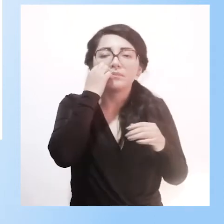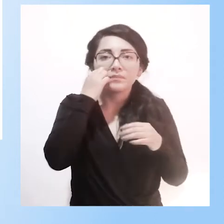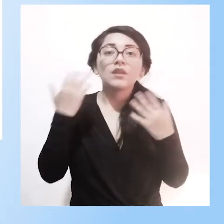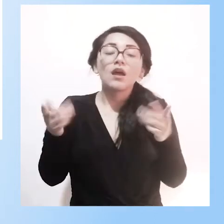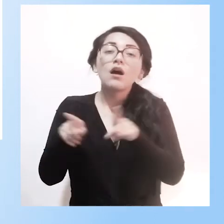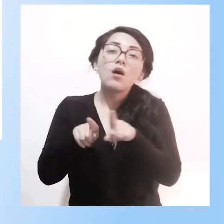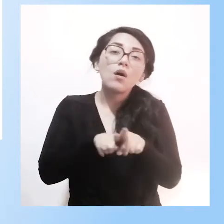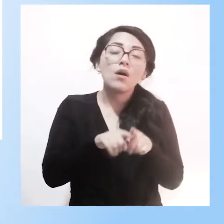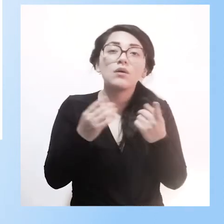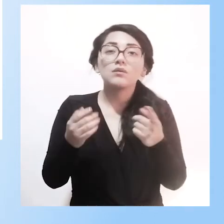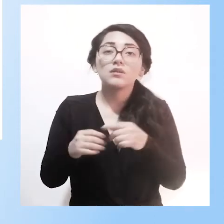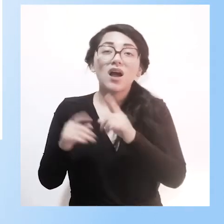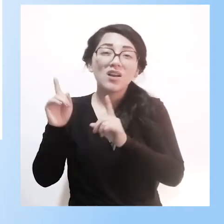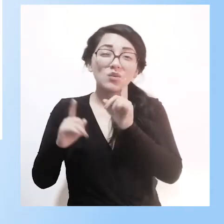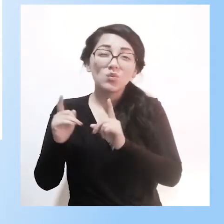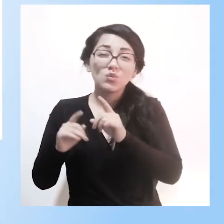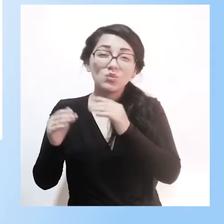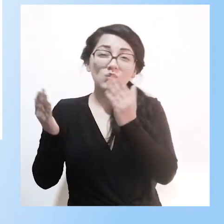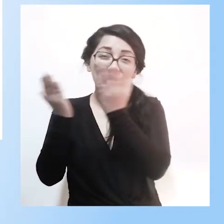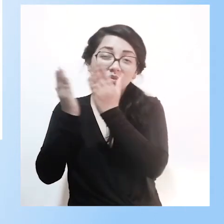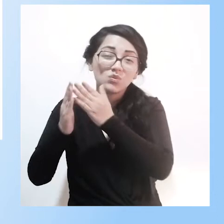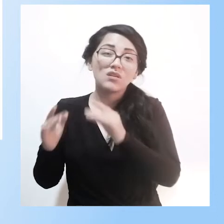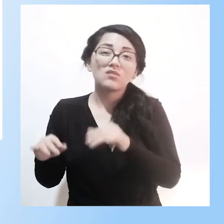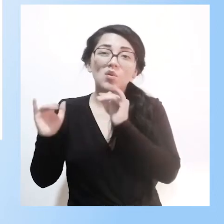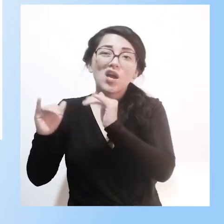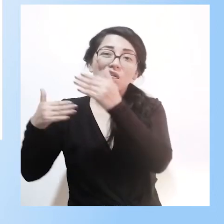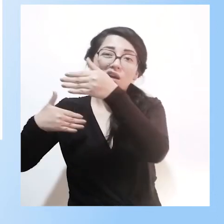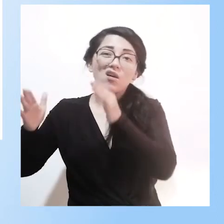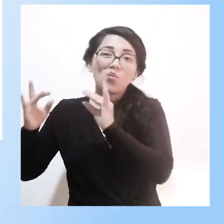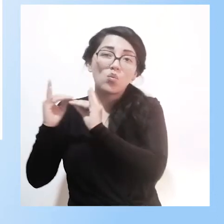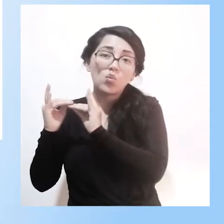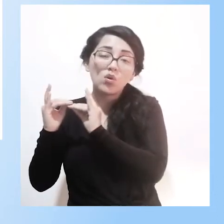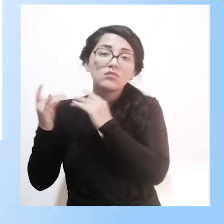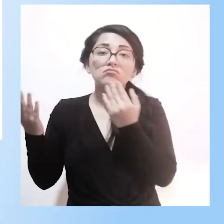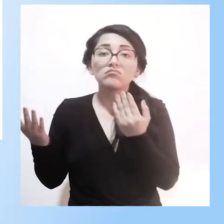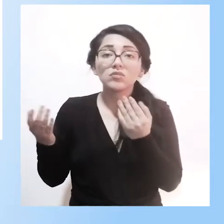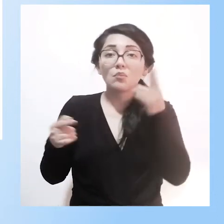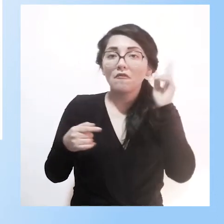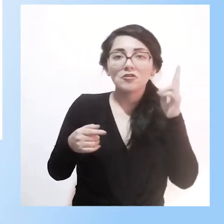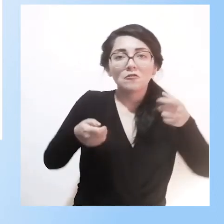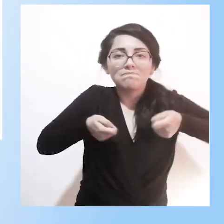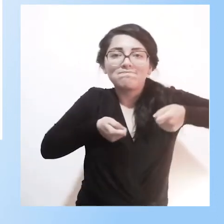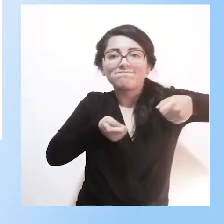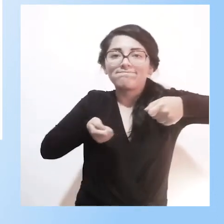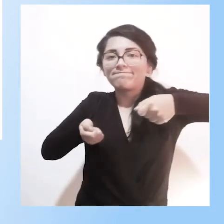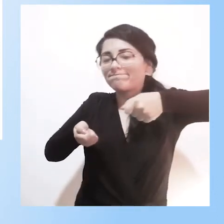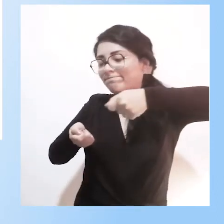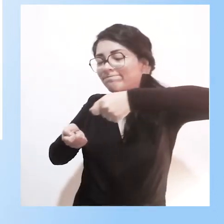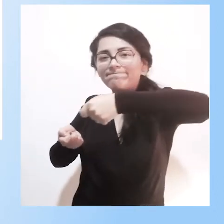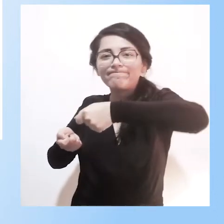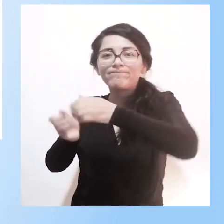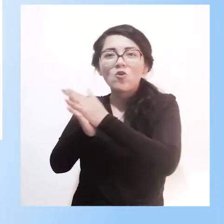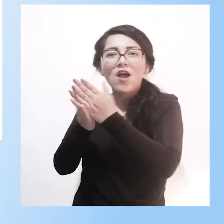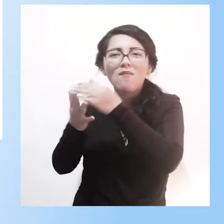pueden acceder al aula y se quedan en la habitación. Entonces, como le vieron en el video, mobiliario, material didáctico escolar, textos educativos, señal